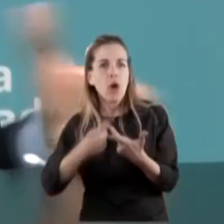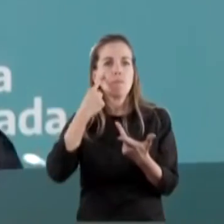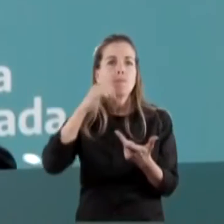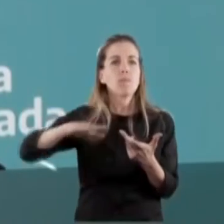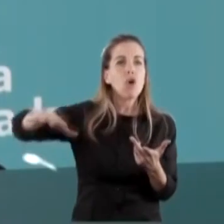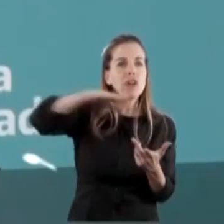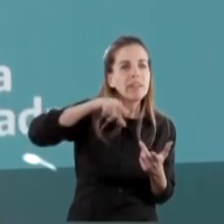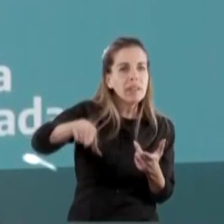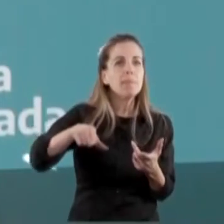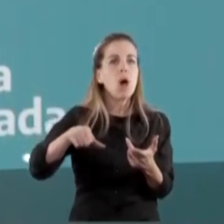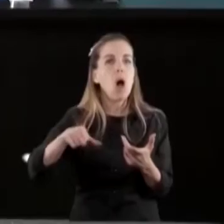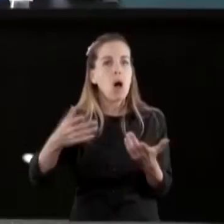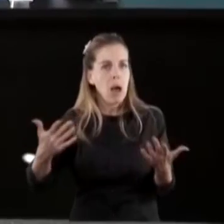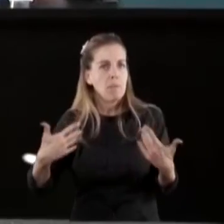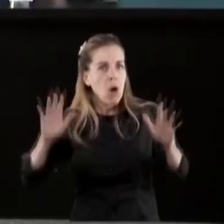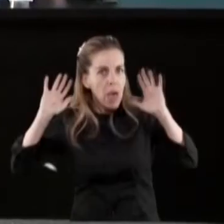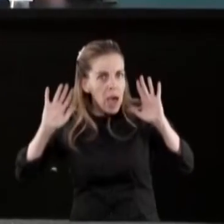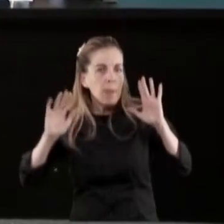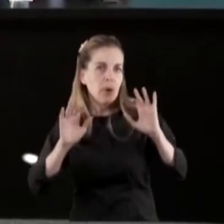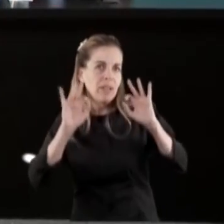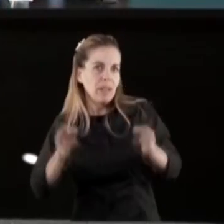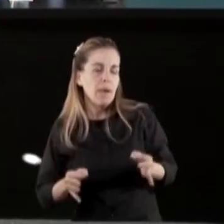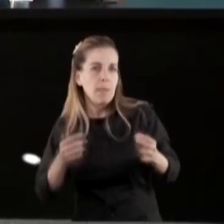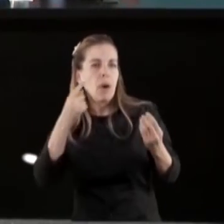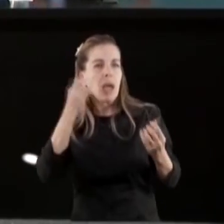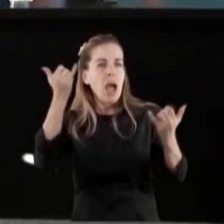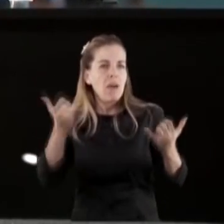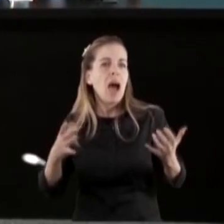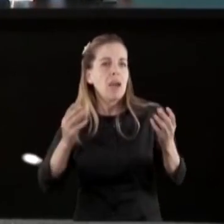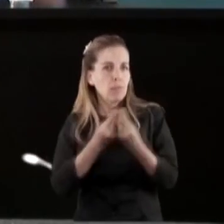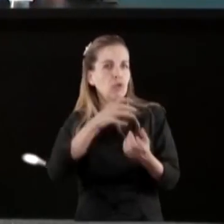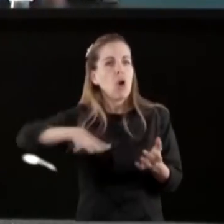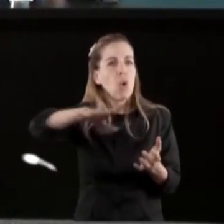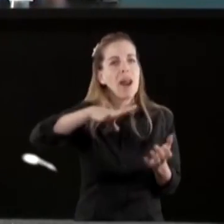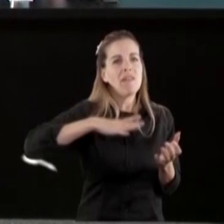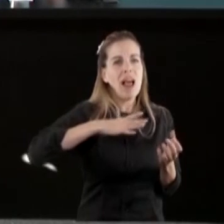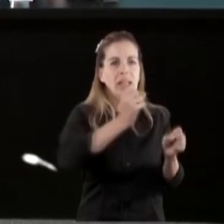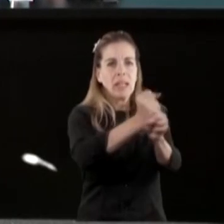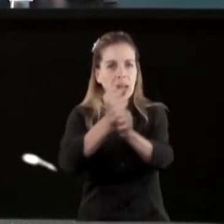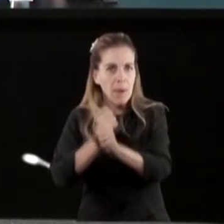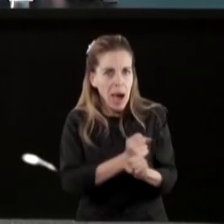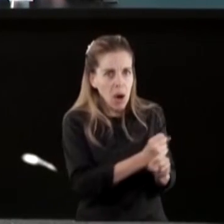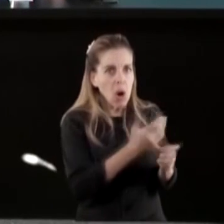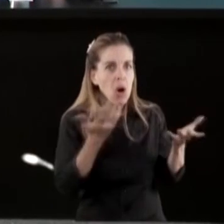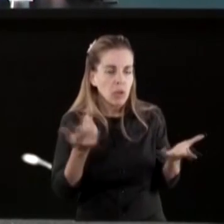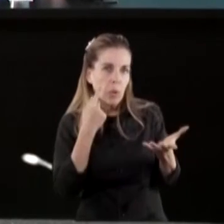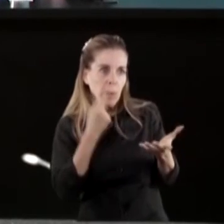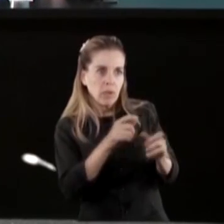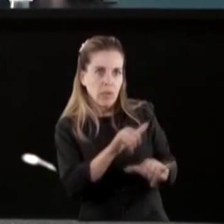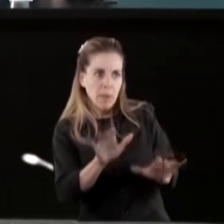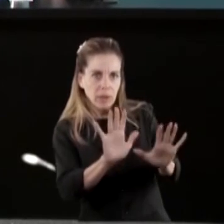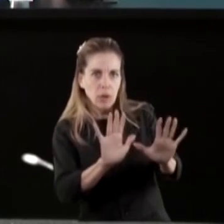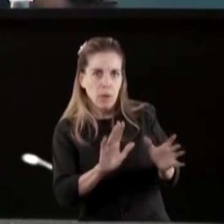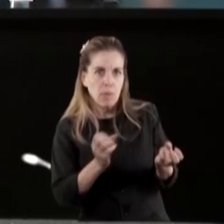poder claramente, frente a los indicadores de desempleo y fundamentalmente de crecimiento, poder